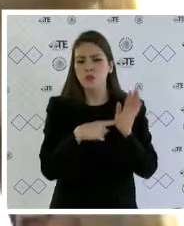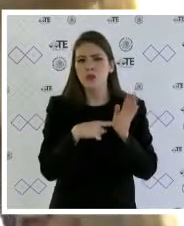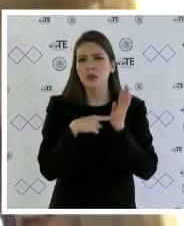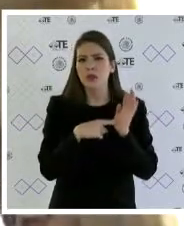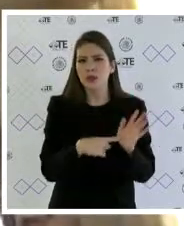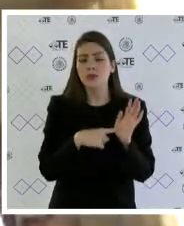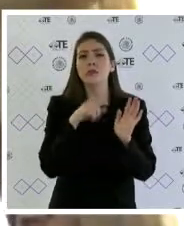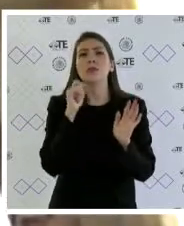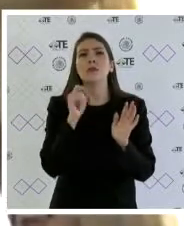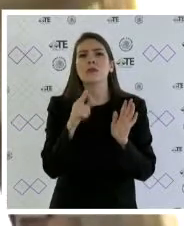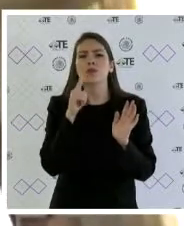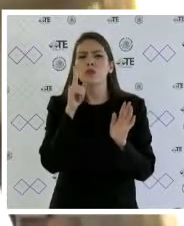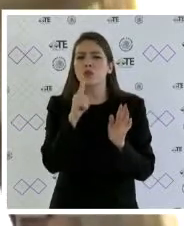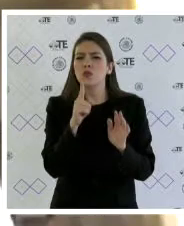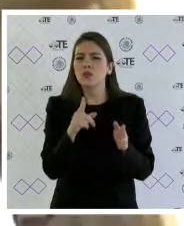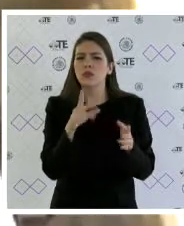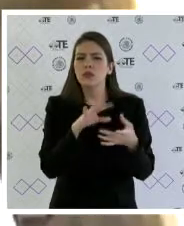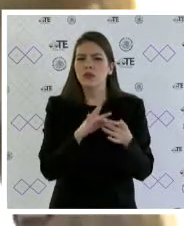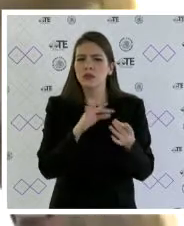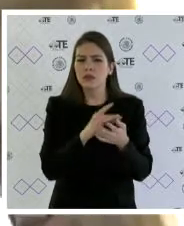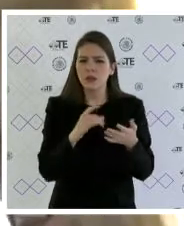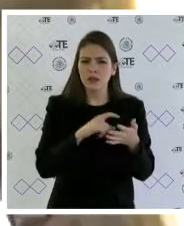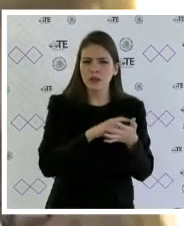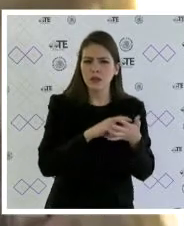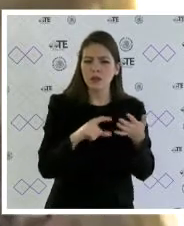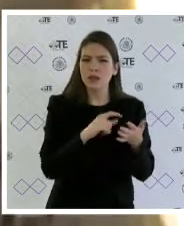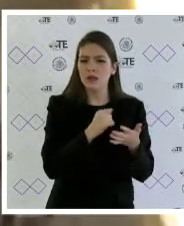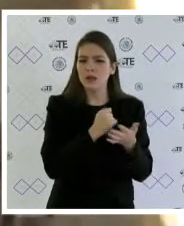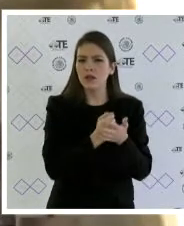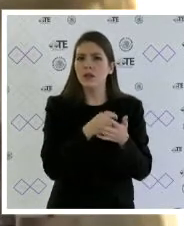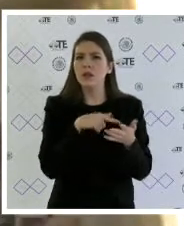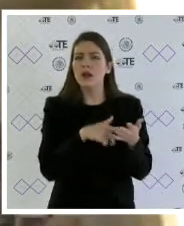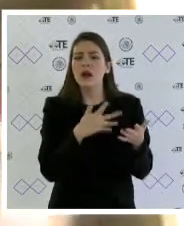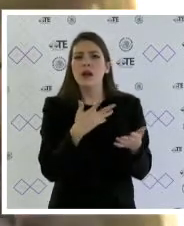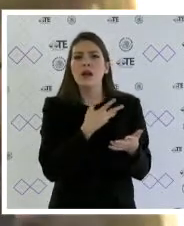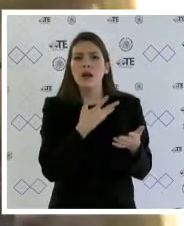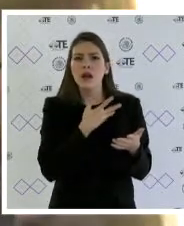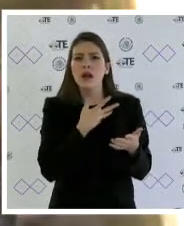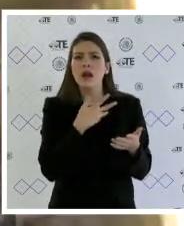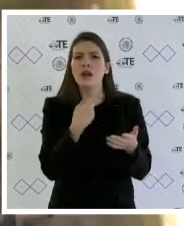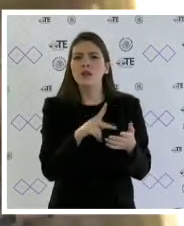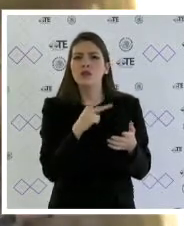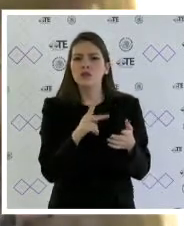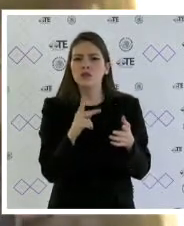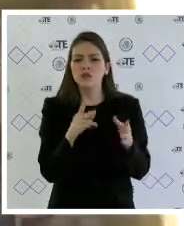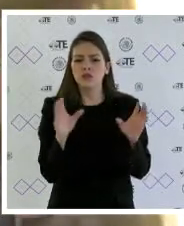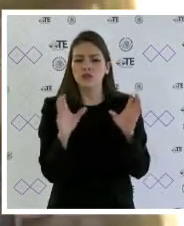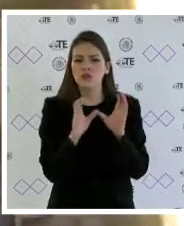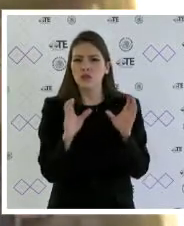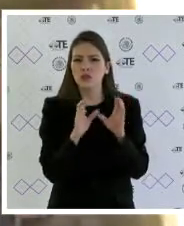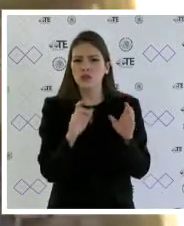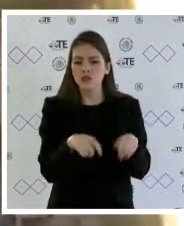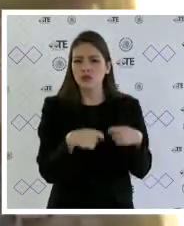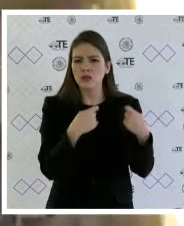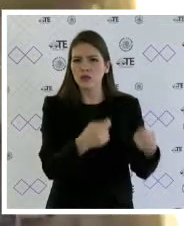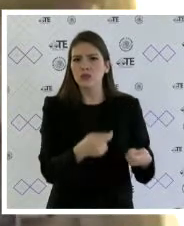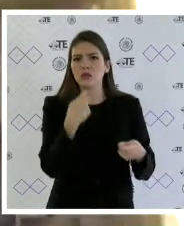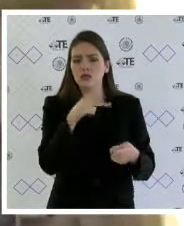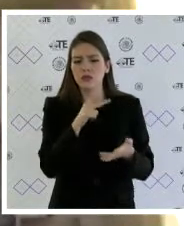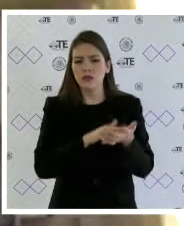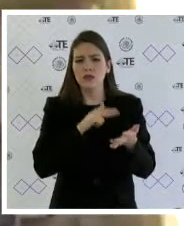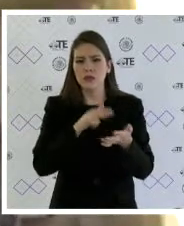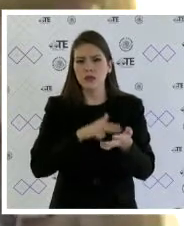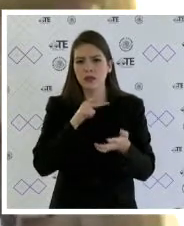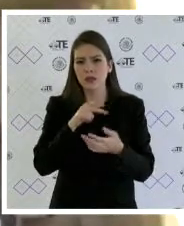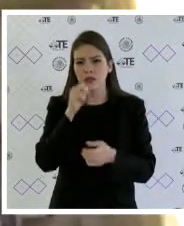respecto a una acusa que consta en acta, en constancia respecto que fue firmado por la Secretaría General